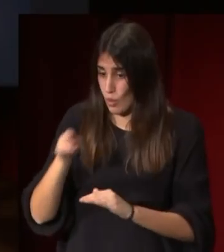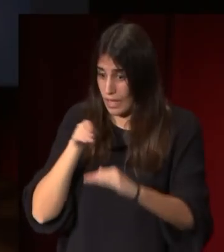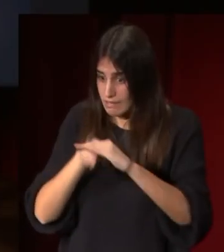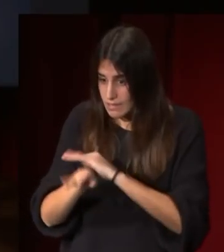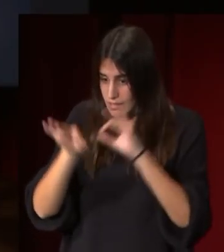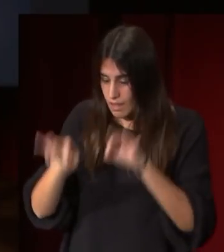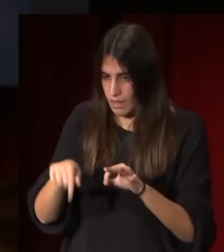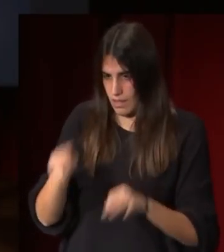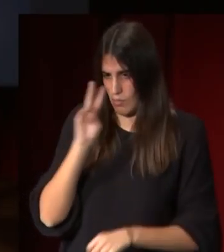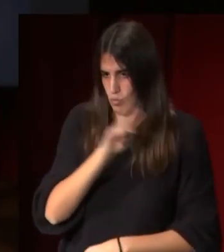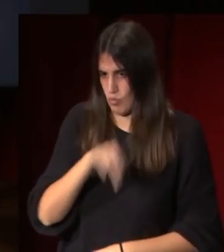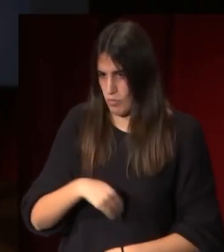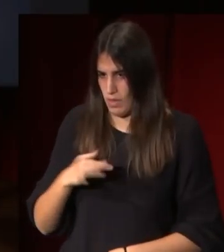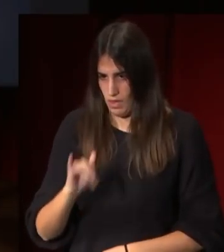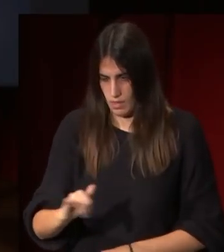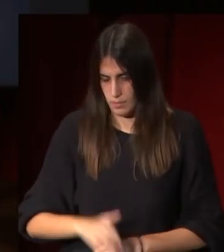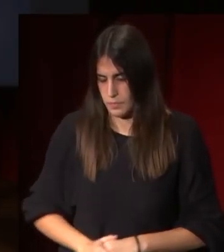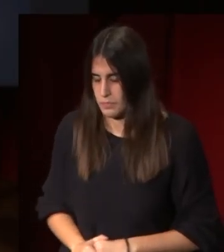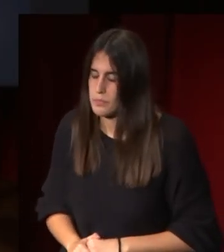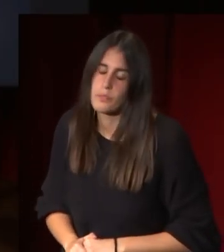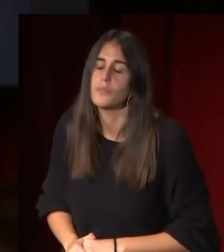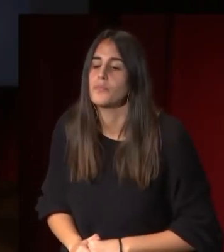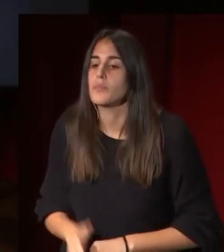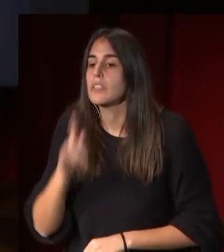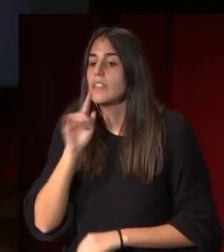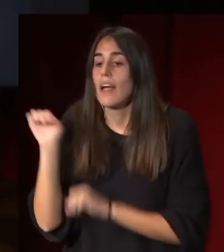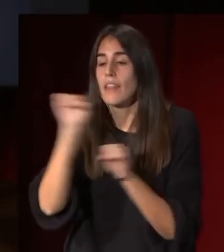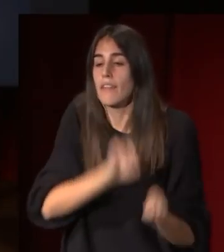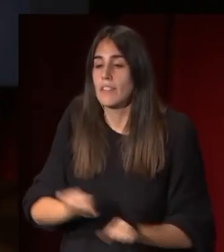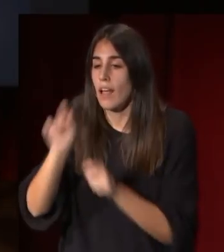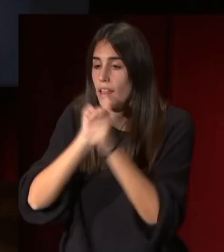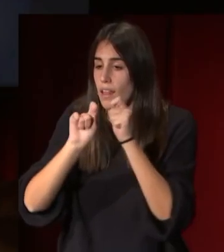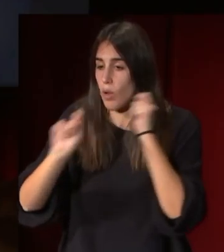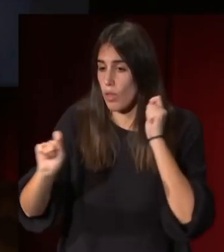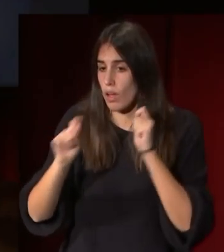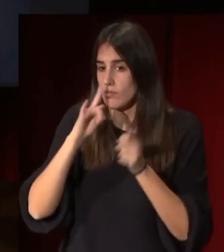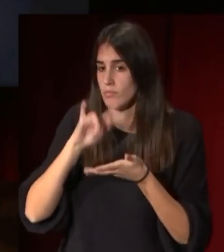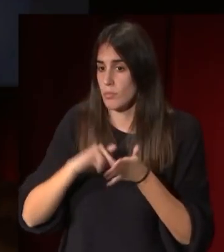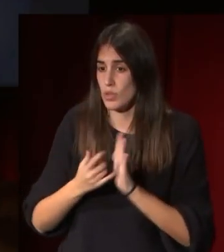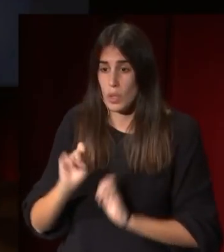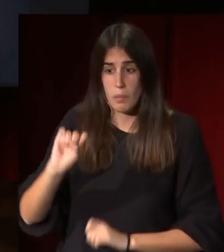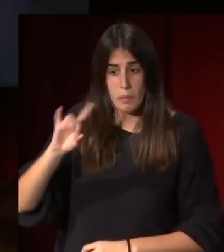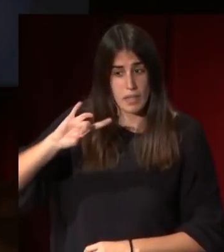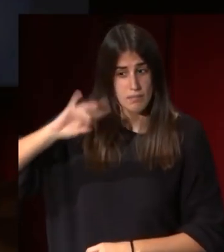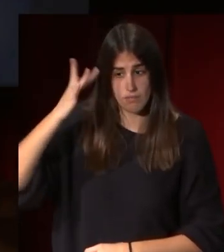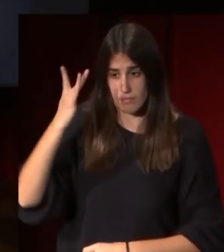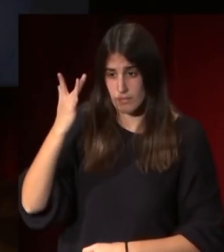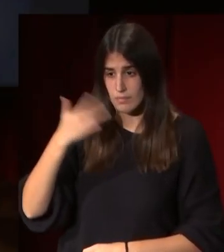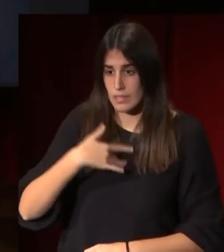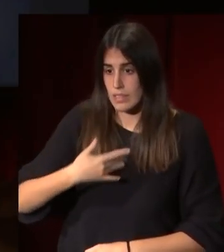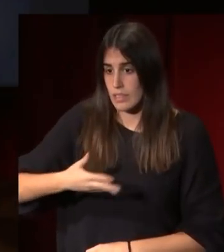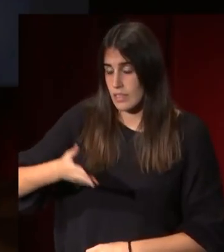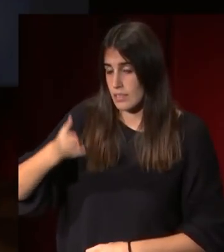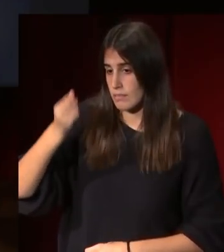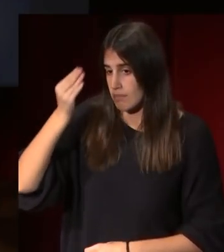vestíbulo la defensa de Zaragoza fue un proyecto cuya primera idea es muy probable que tuviera